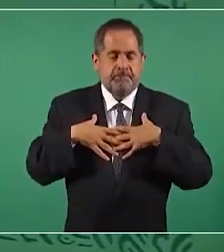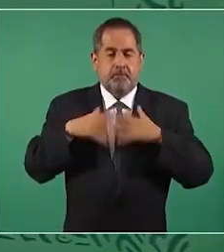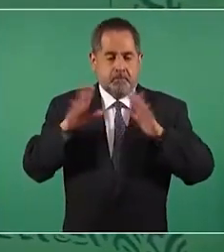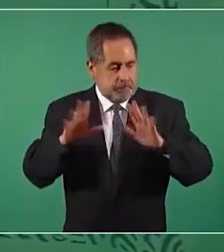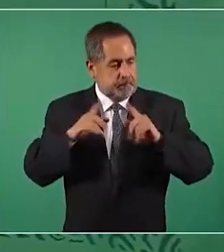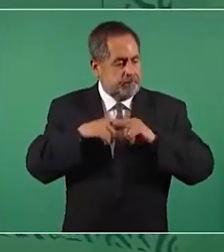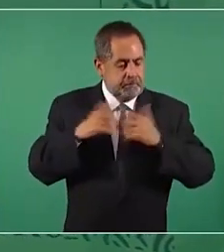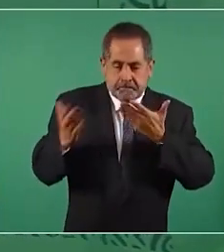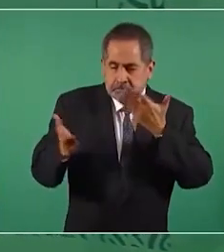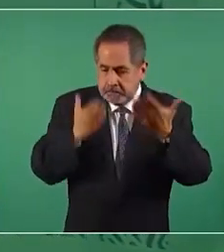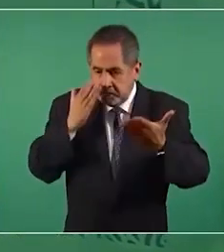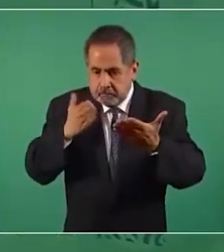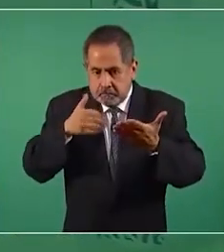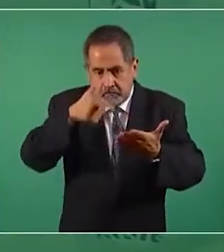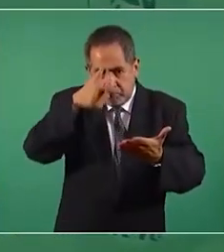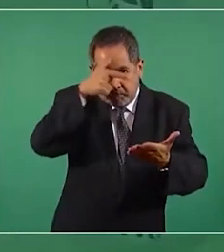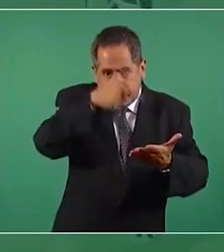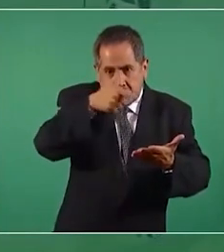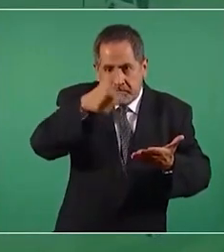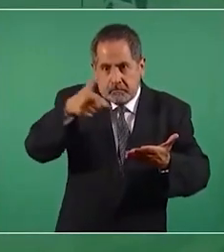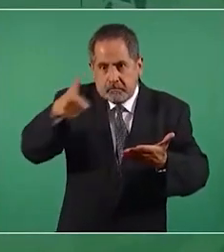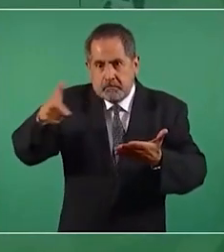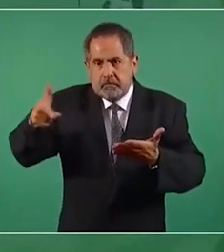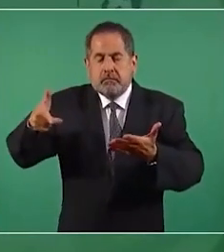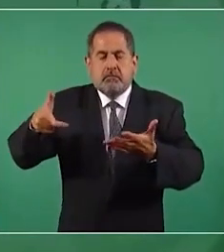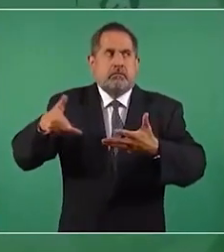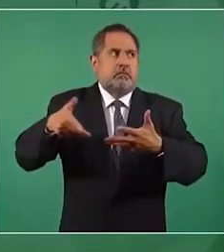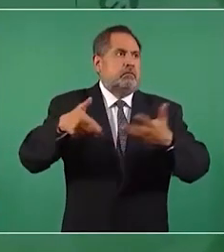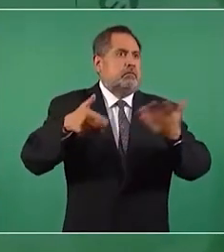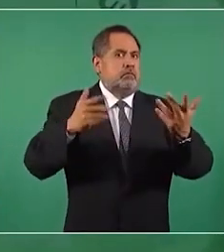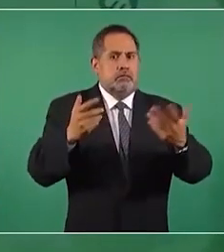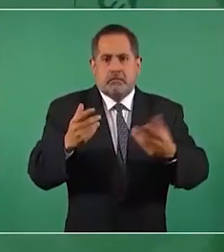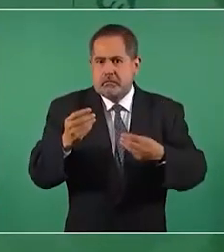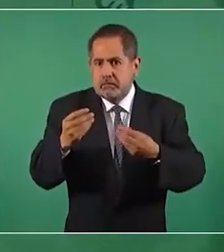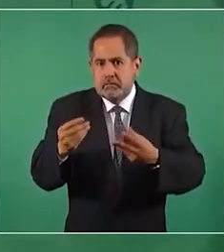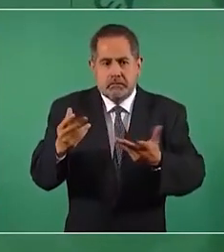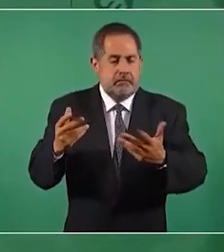enterarme, y hasta ahora,